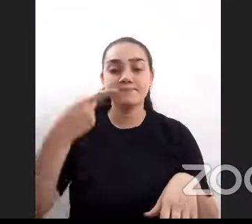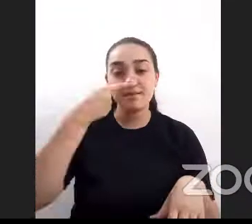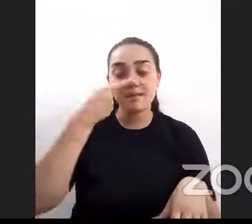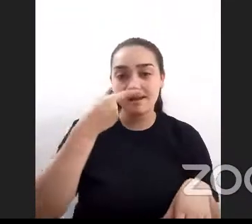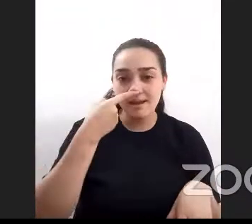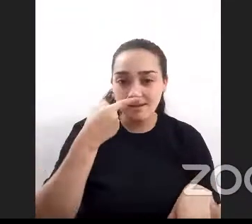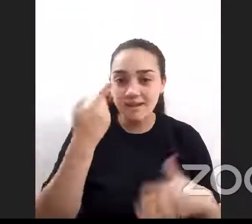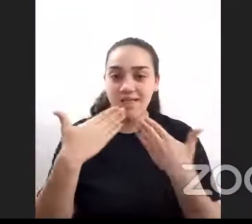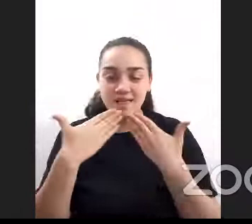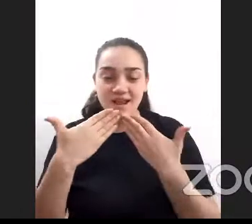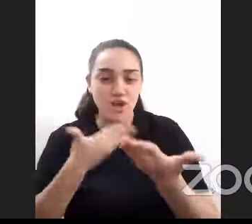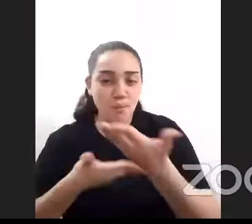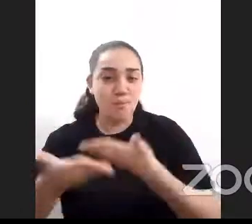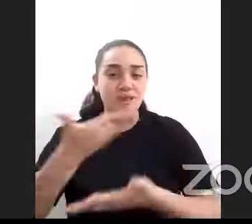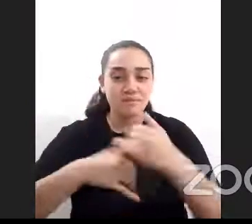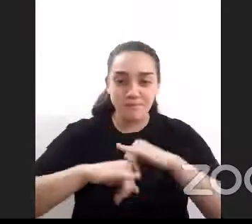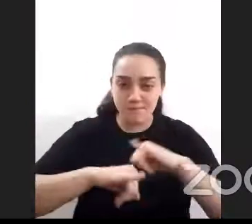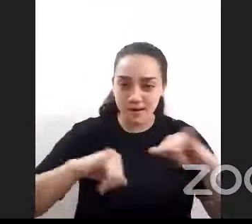esta información